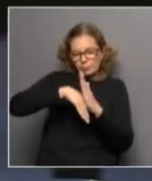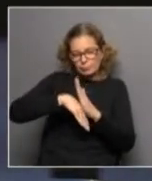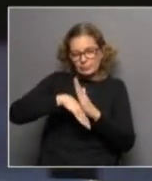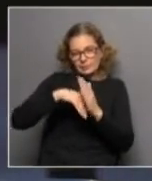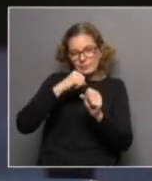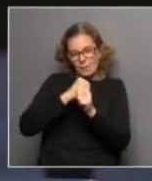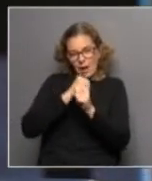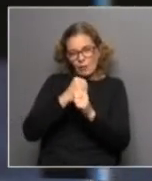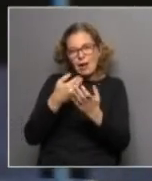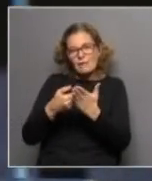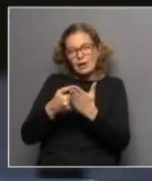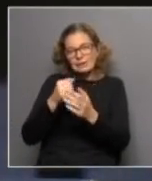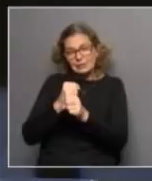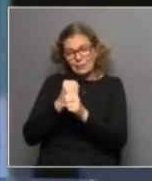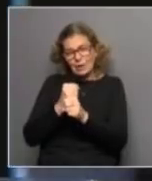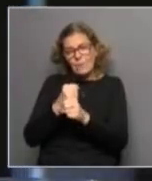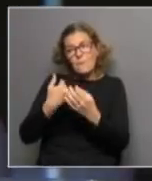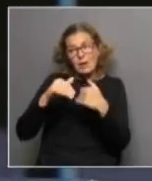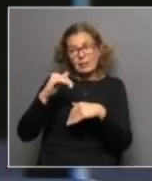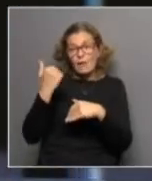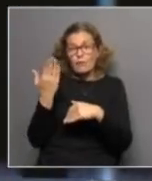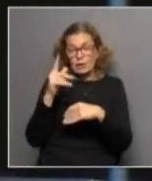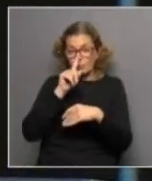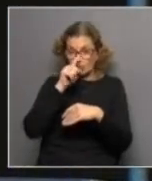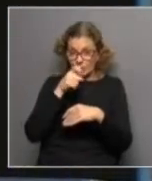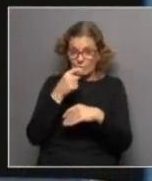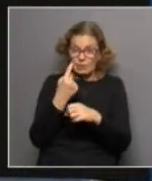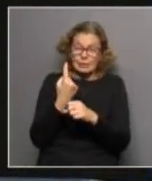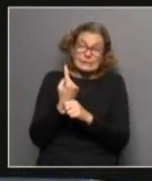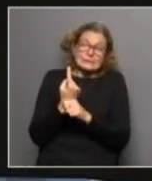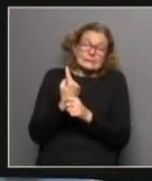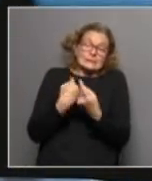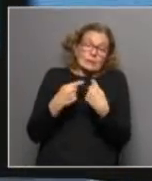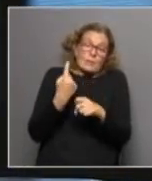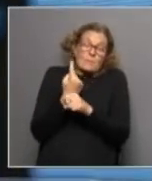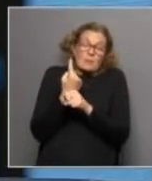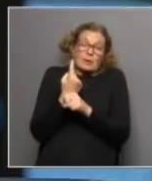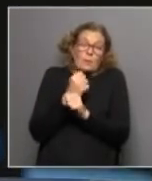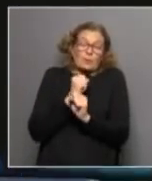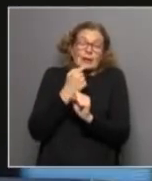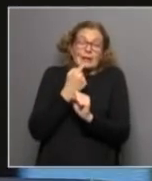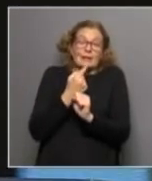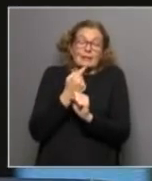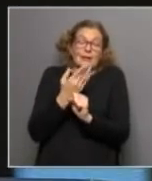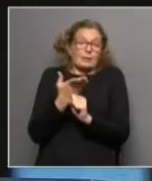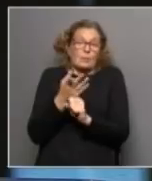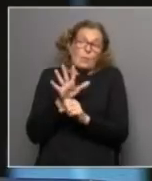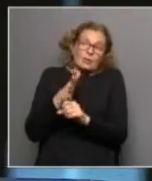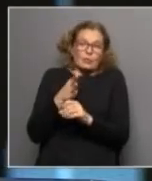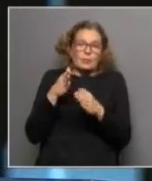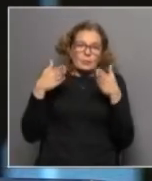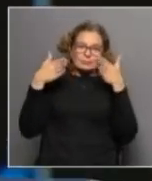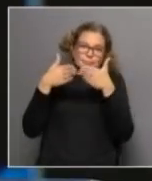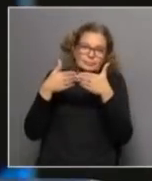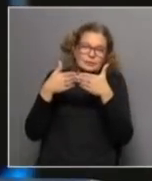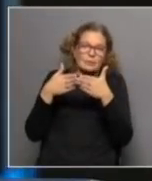y el aumento del desempleo también. Entonces, una primera pista podría surgir bastante directamente por ahí en cuanto al